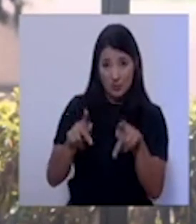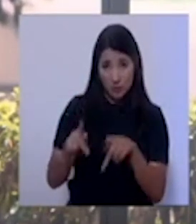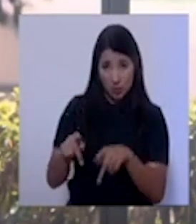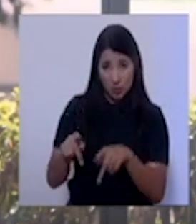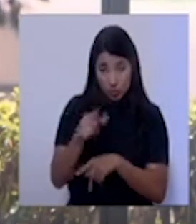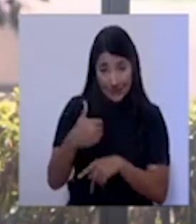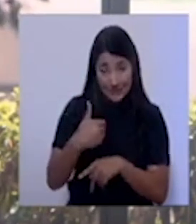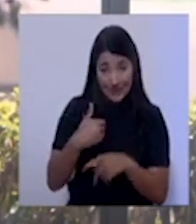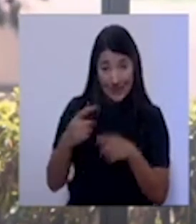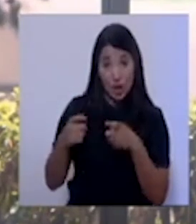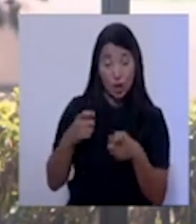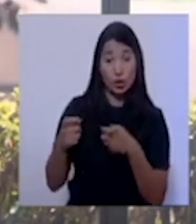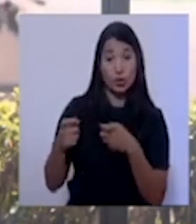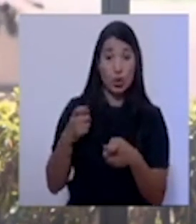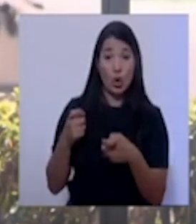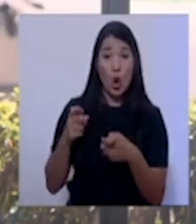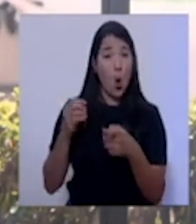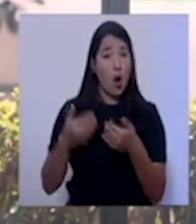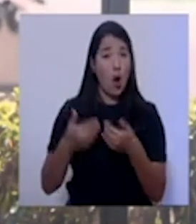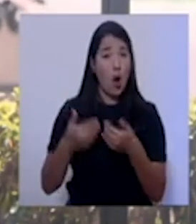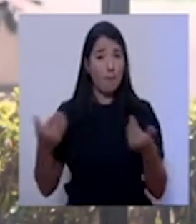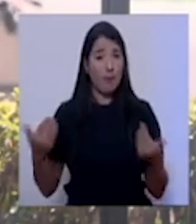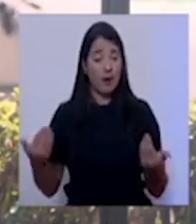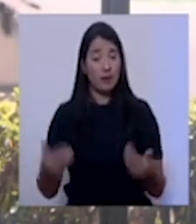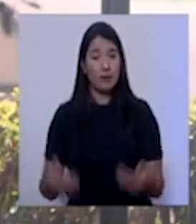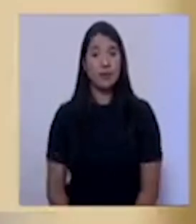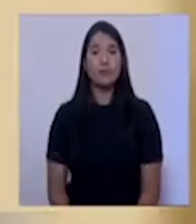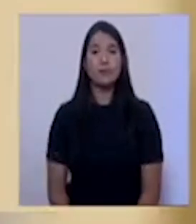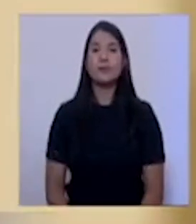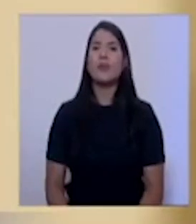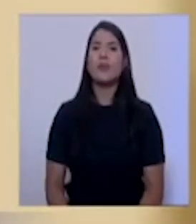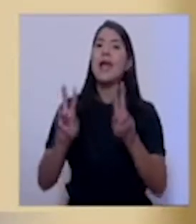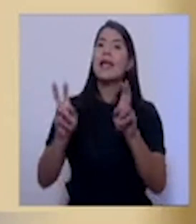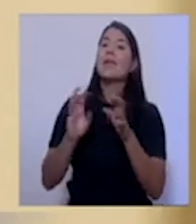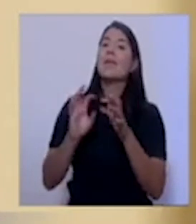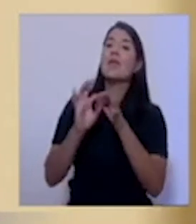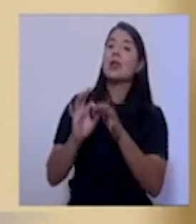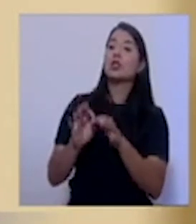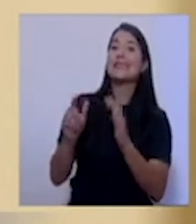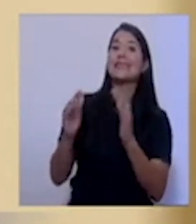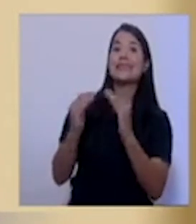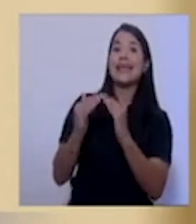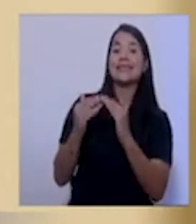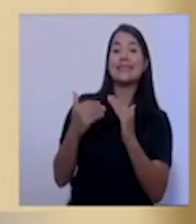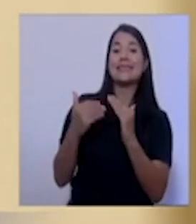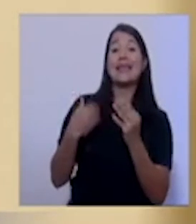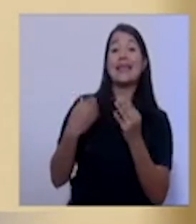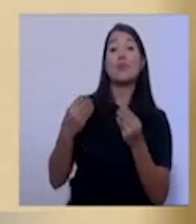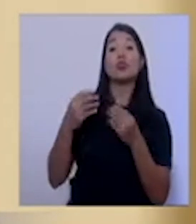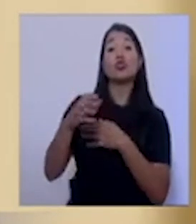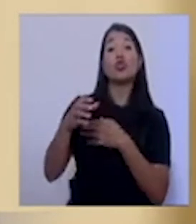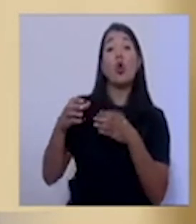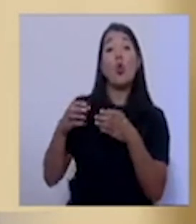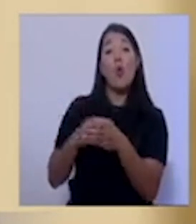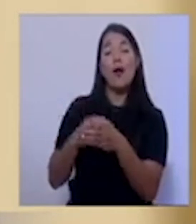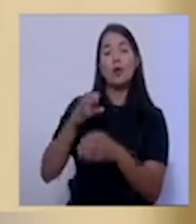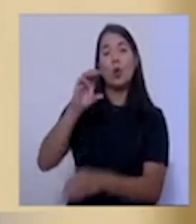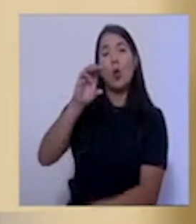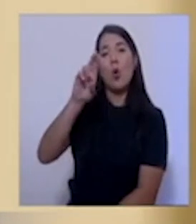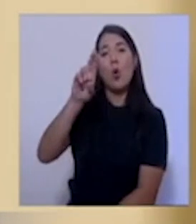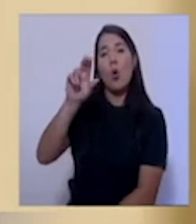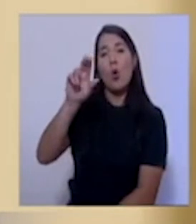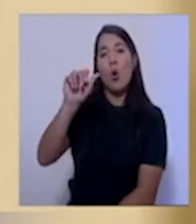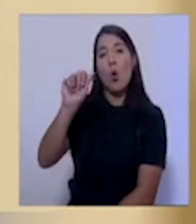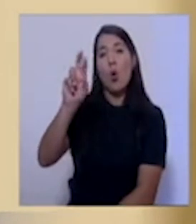sitios o es totalmente aparte? El tema de las cuarterías lo hemos trabajado directamente con los comités municipales de emergencia.